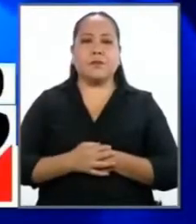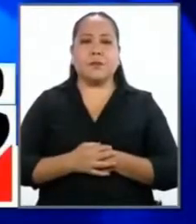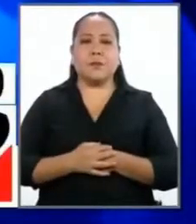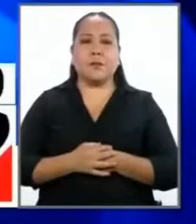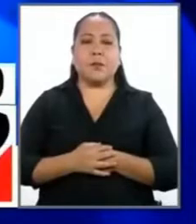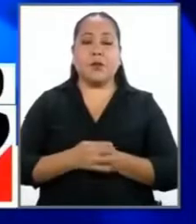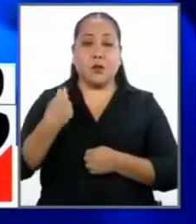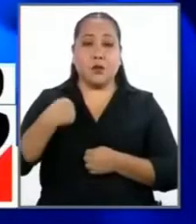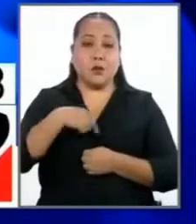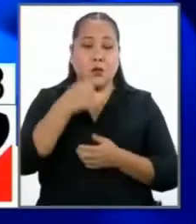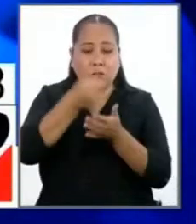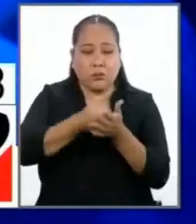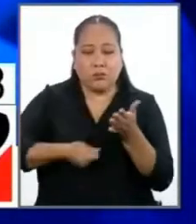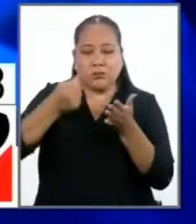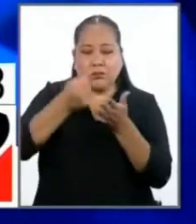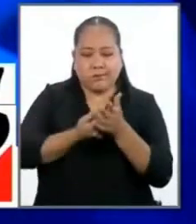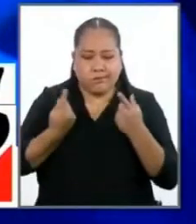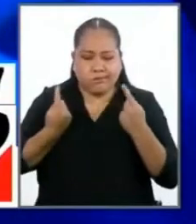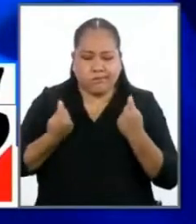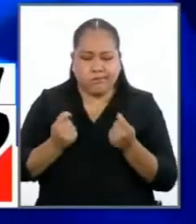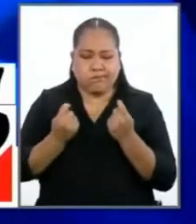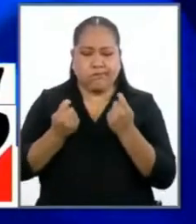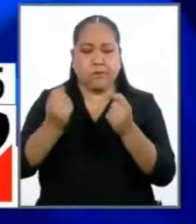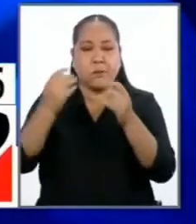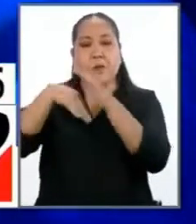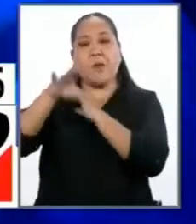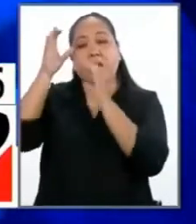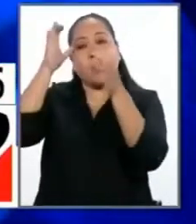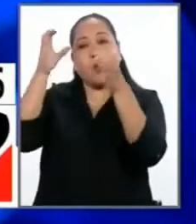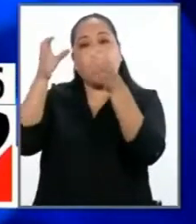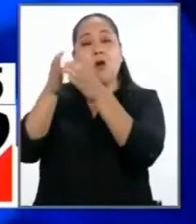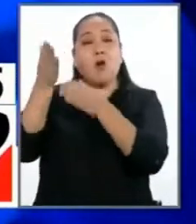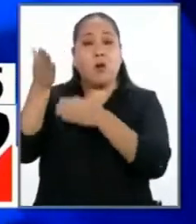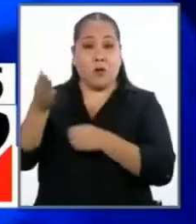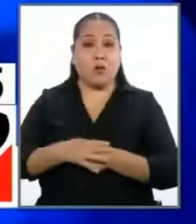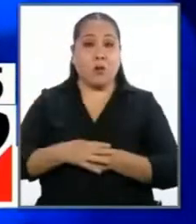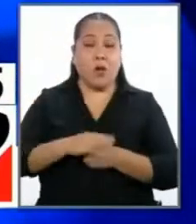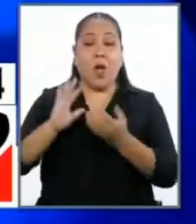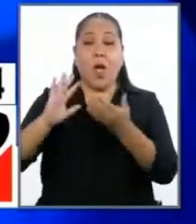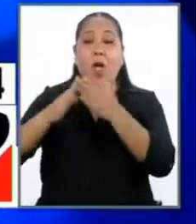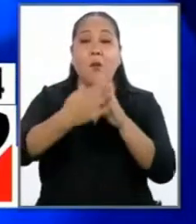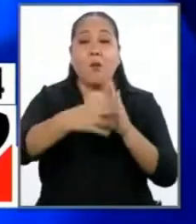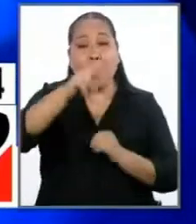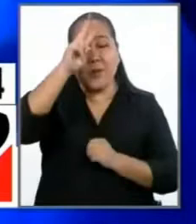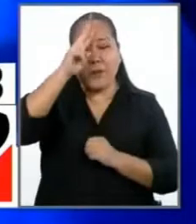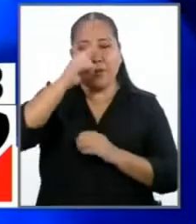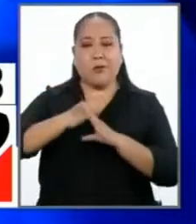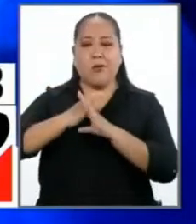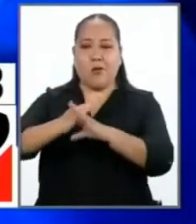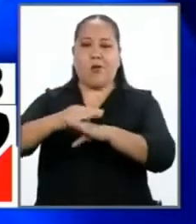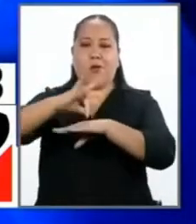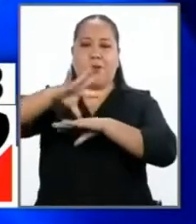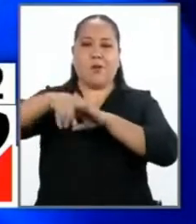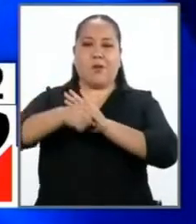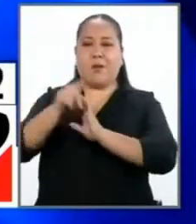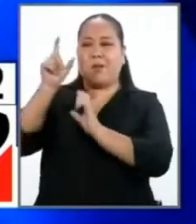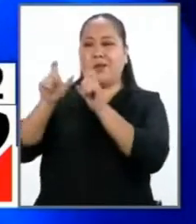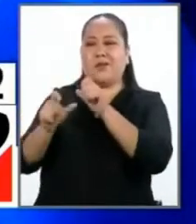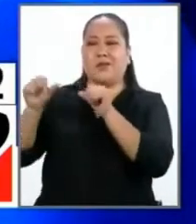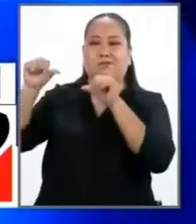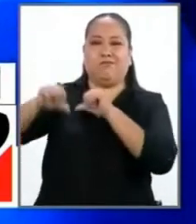nosotros hemos luchado intensamente en el Congreso y el pueblo del Perú sabe contra las mafias y los corruptos.